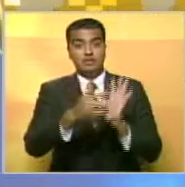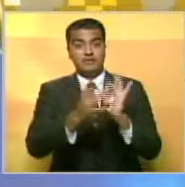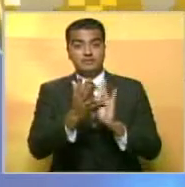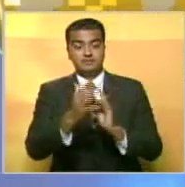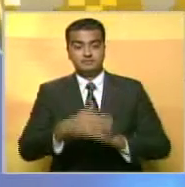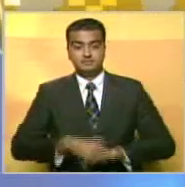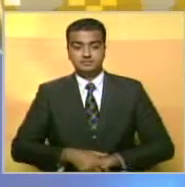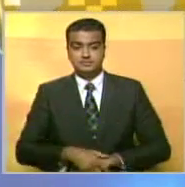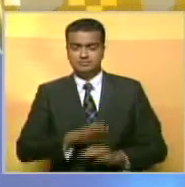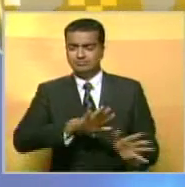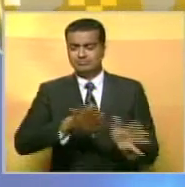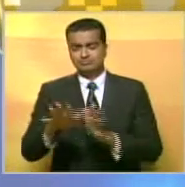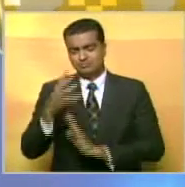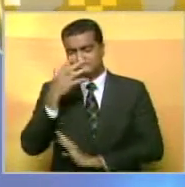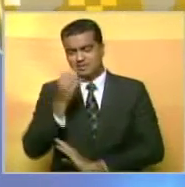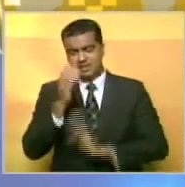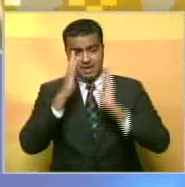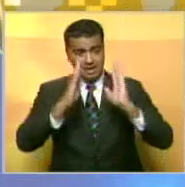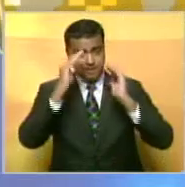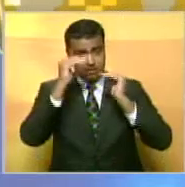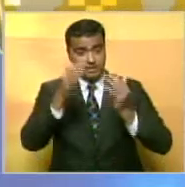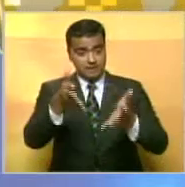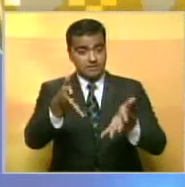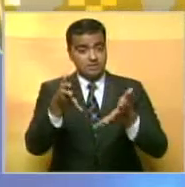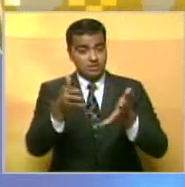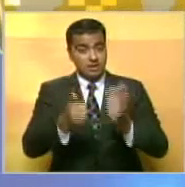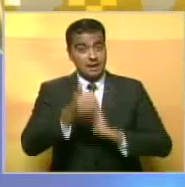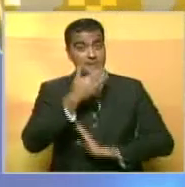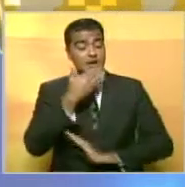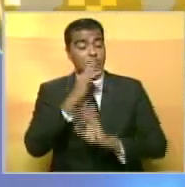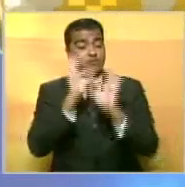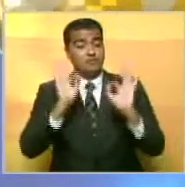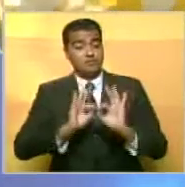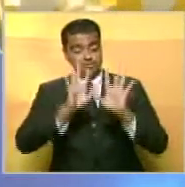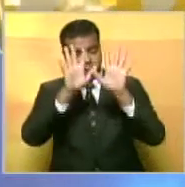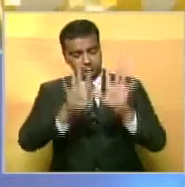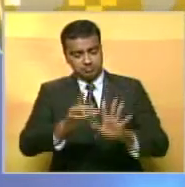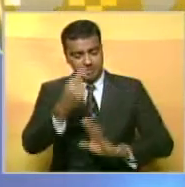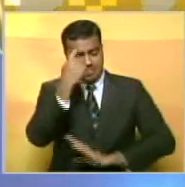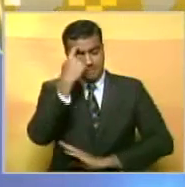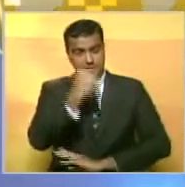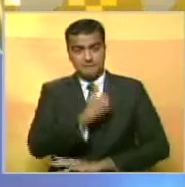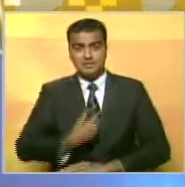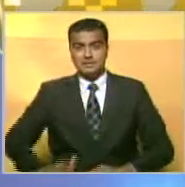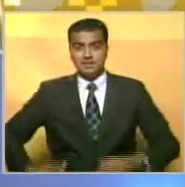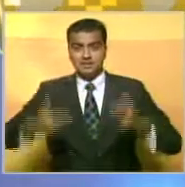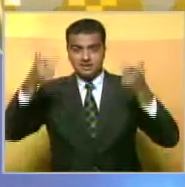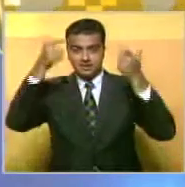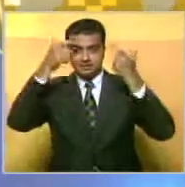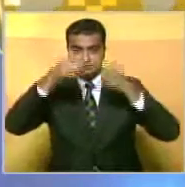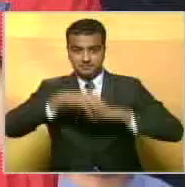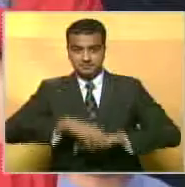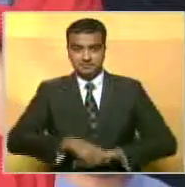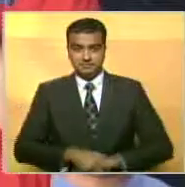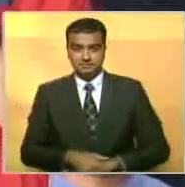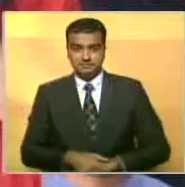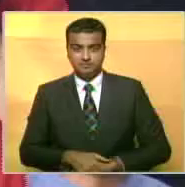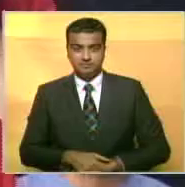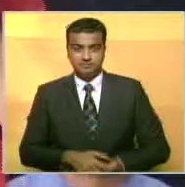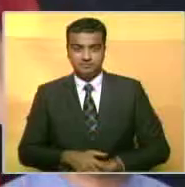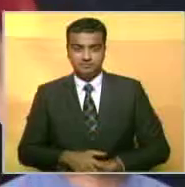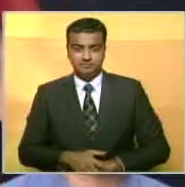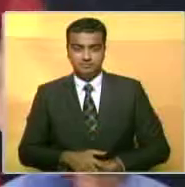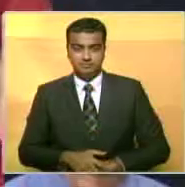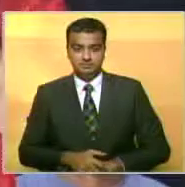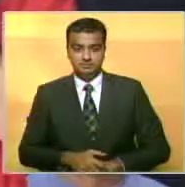abril. Dejar a un lado la tristeza y enfocarse en la victoria es la mejor forma de honrar la memoria del presidente Hugo Chávez. Y